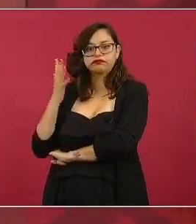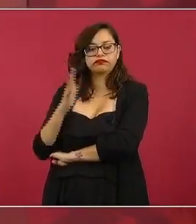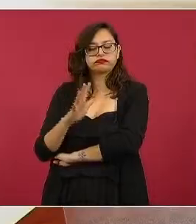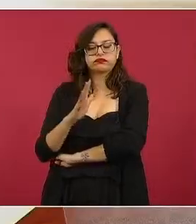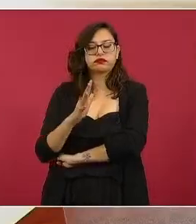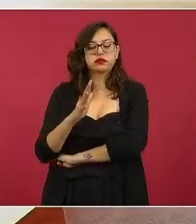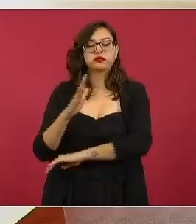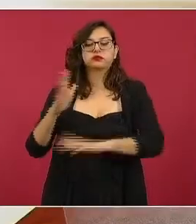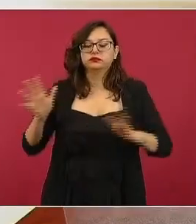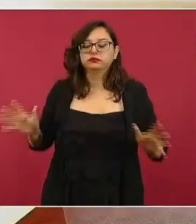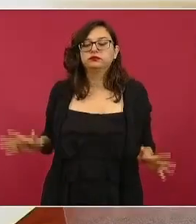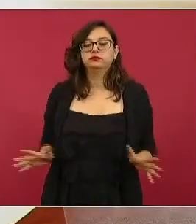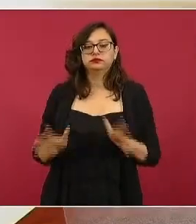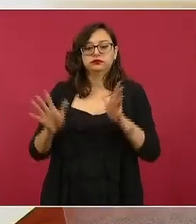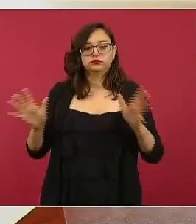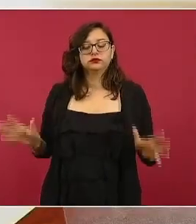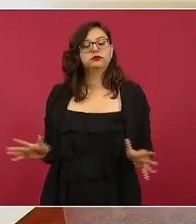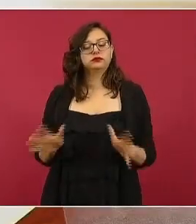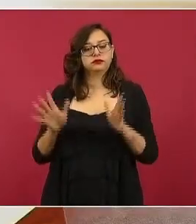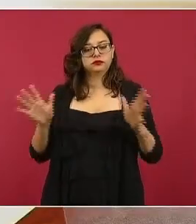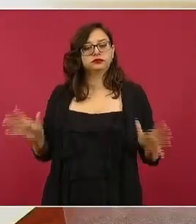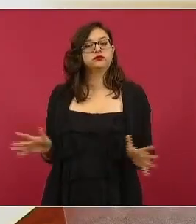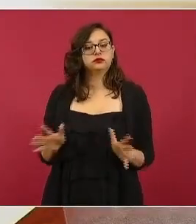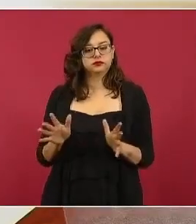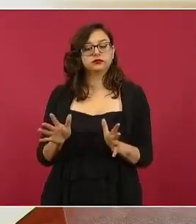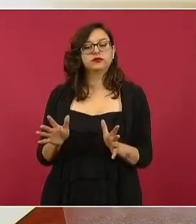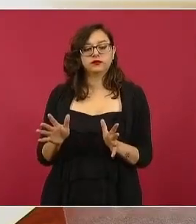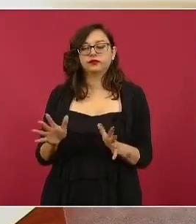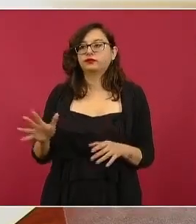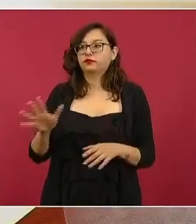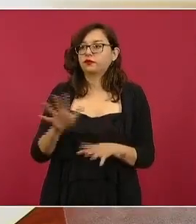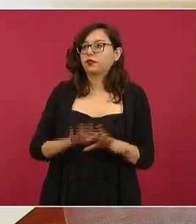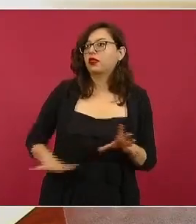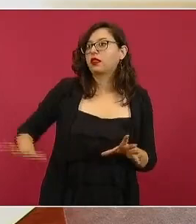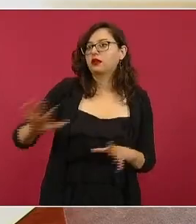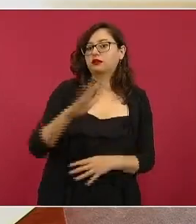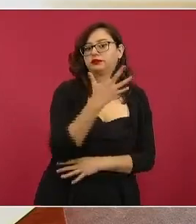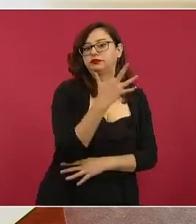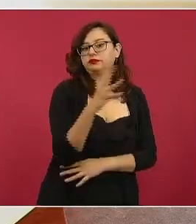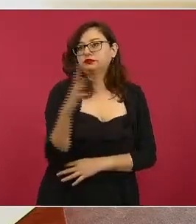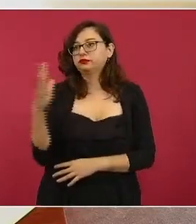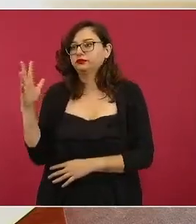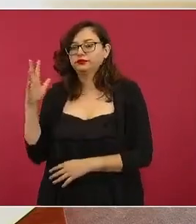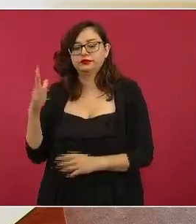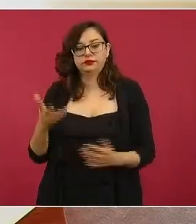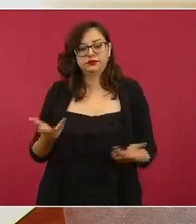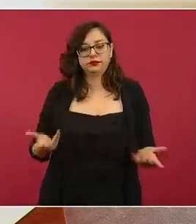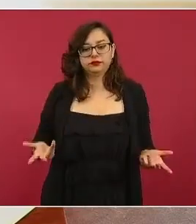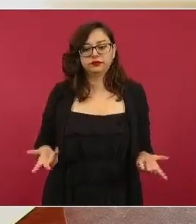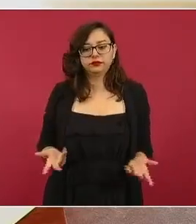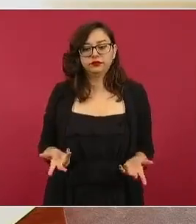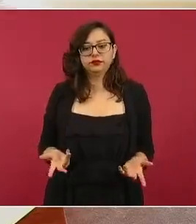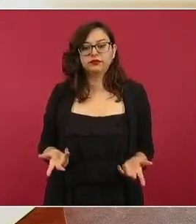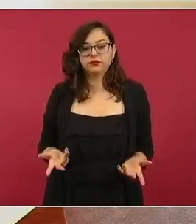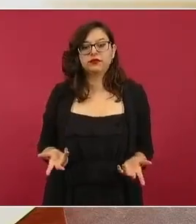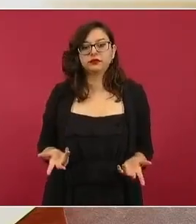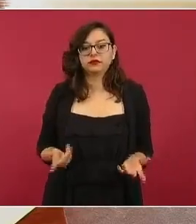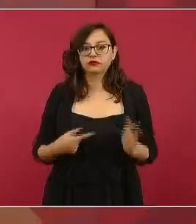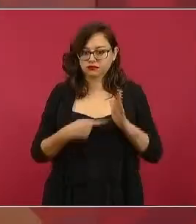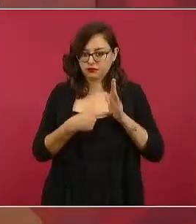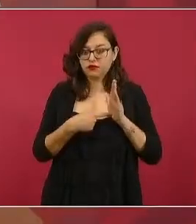fomento a la naturaleza entonces quiero